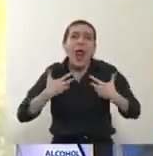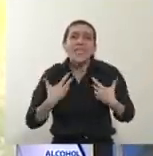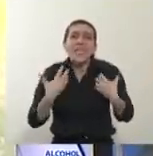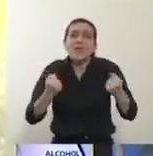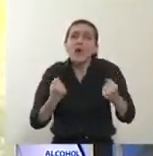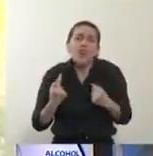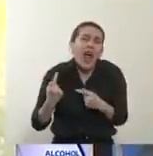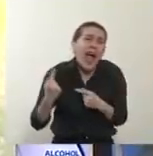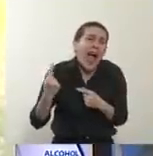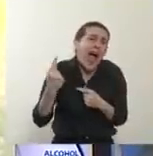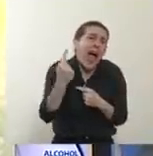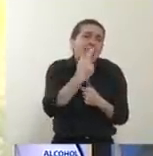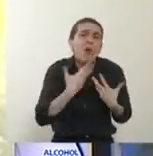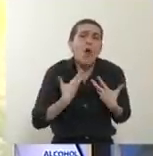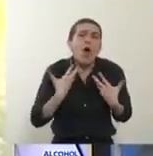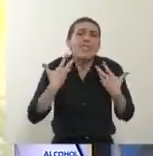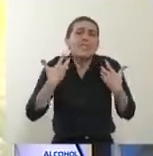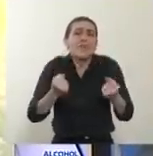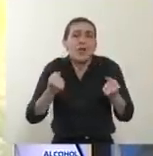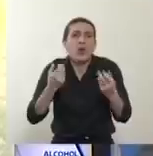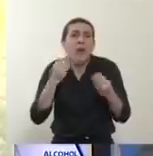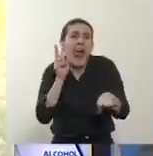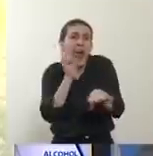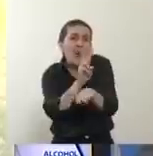para parar este tema.